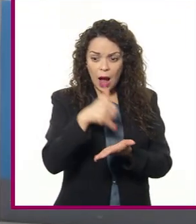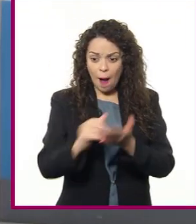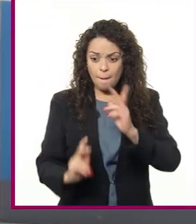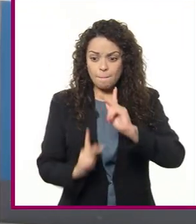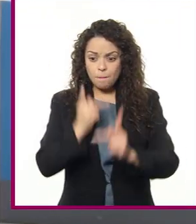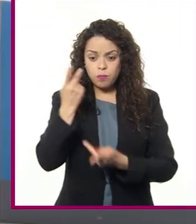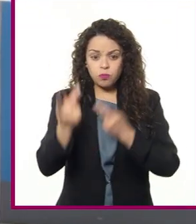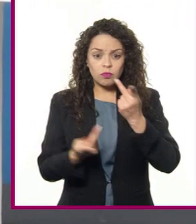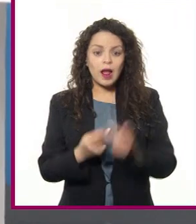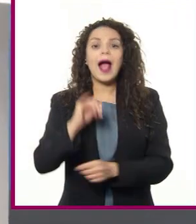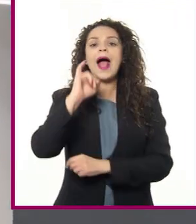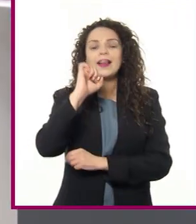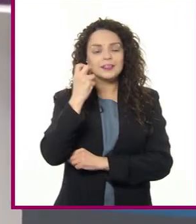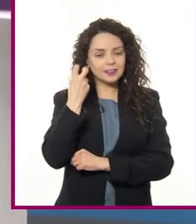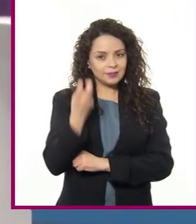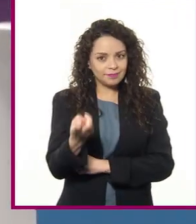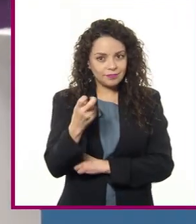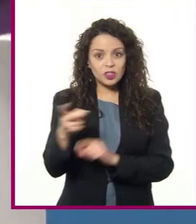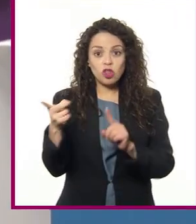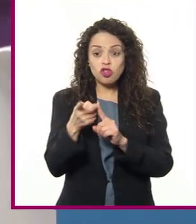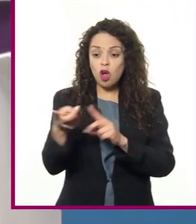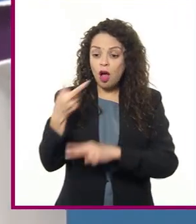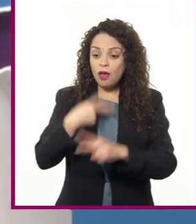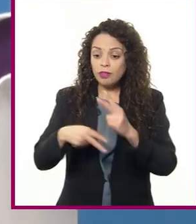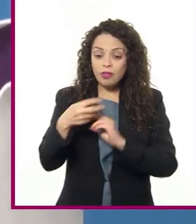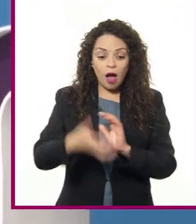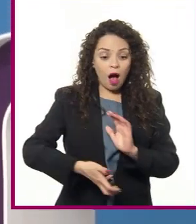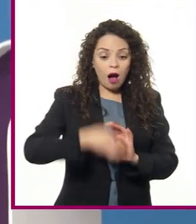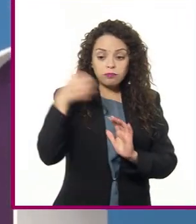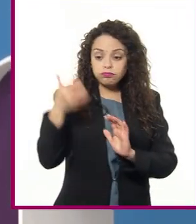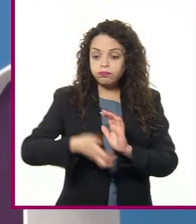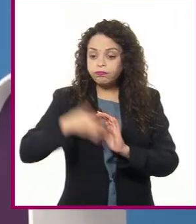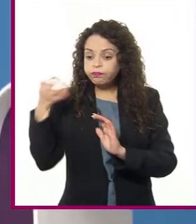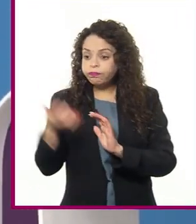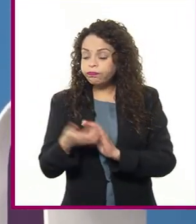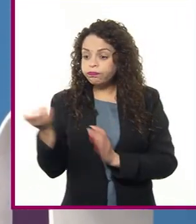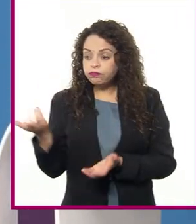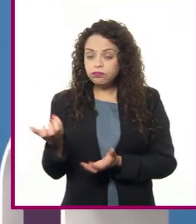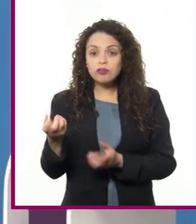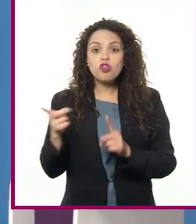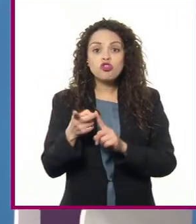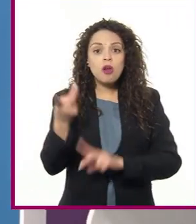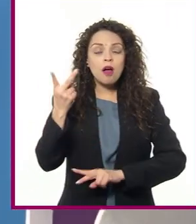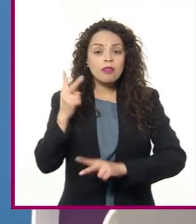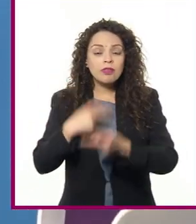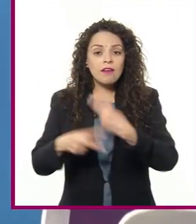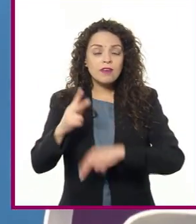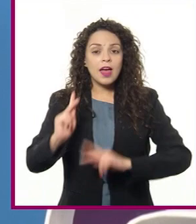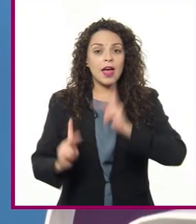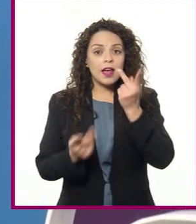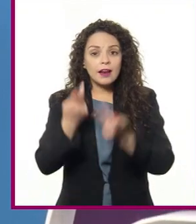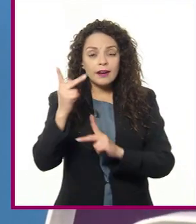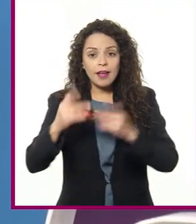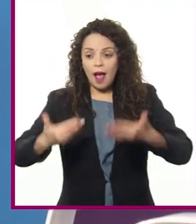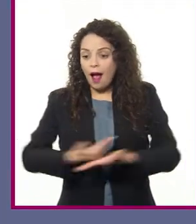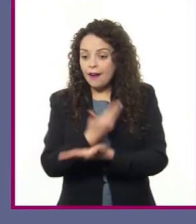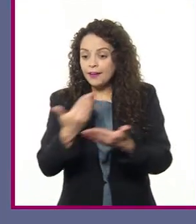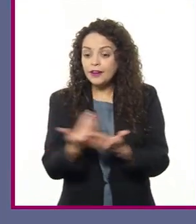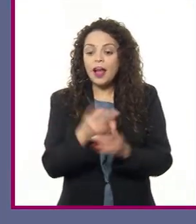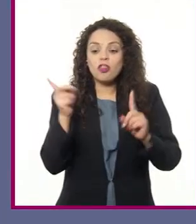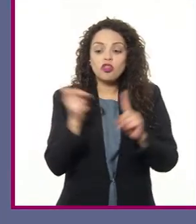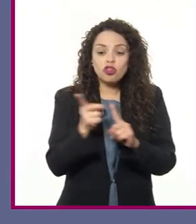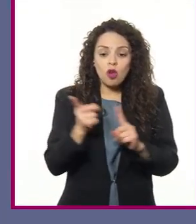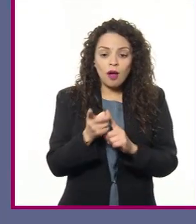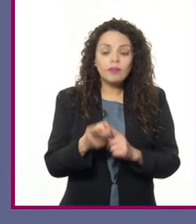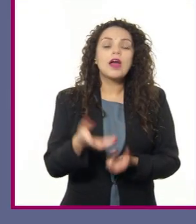es. Me refiero a la extracción de esos recursos naturales de los que se derivan productos, mismos que se obtienen